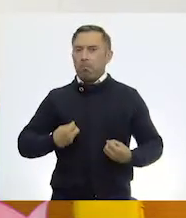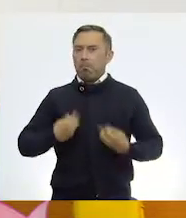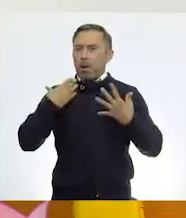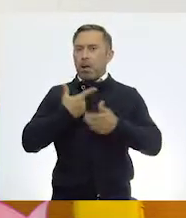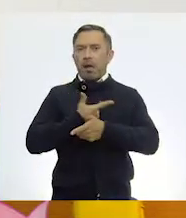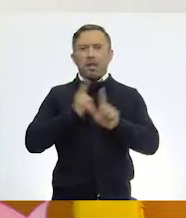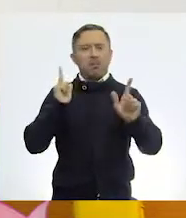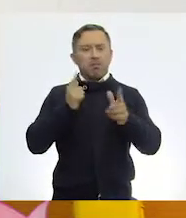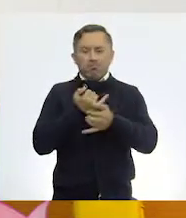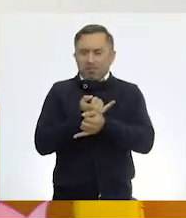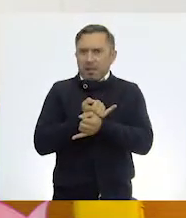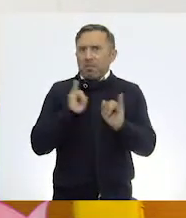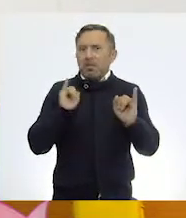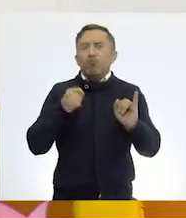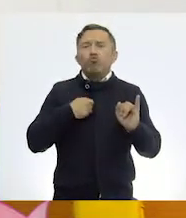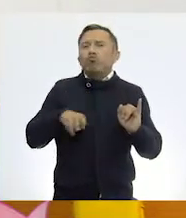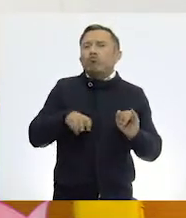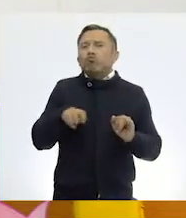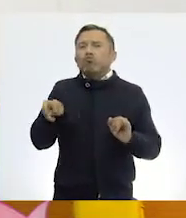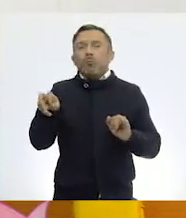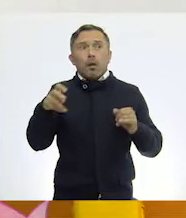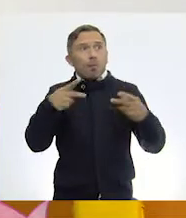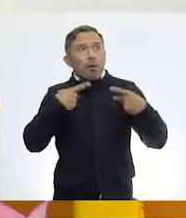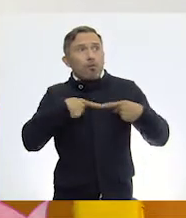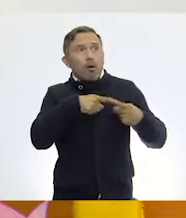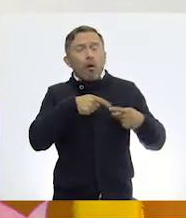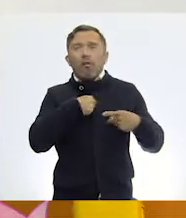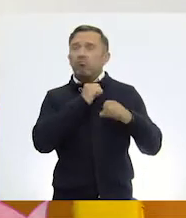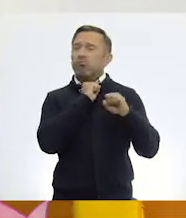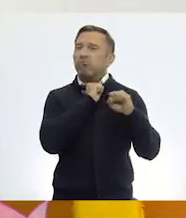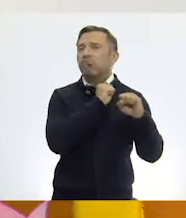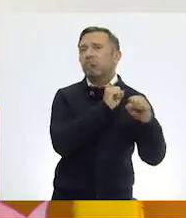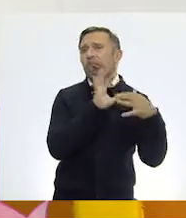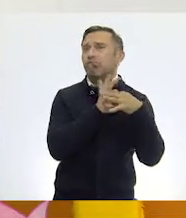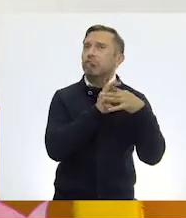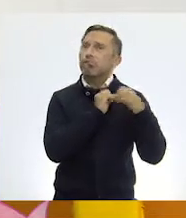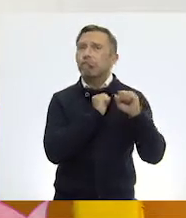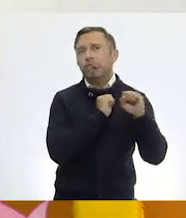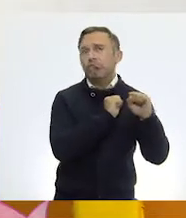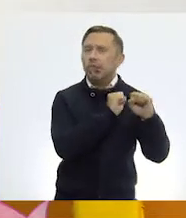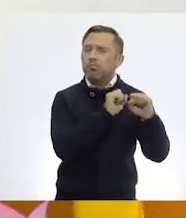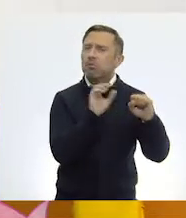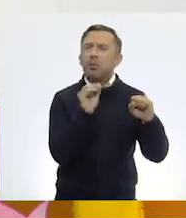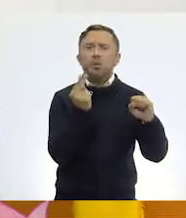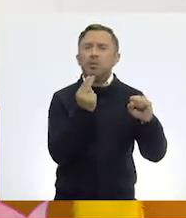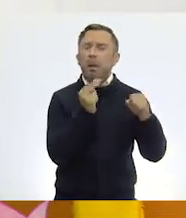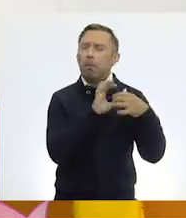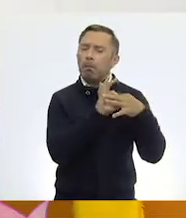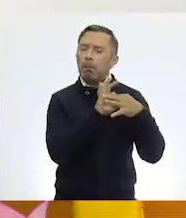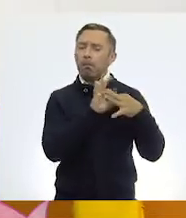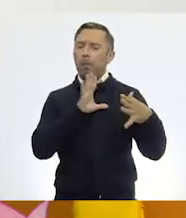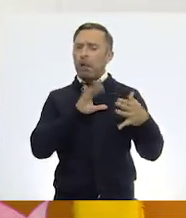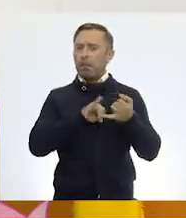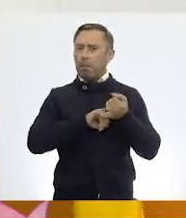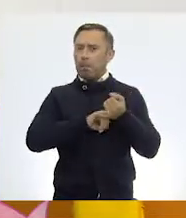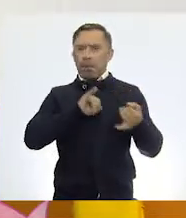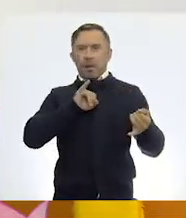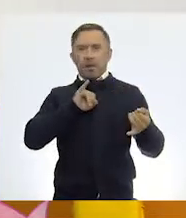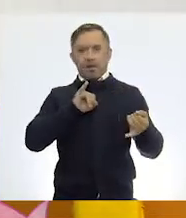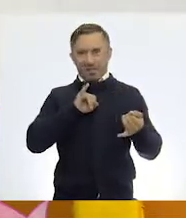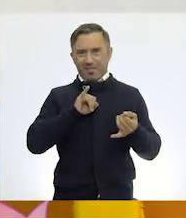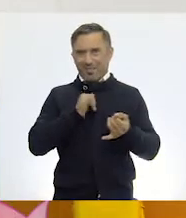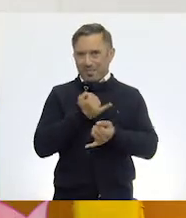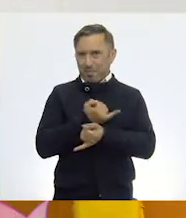busca su resguardo y busca estar con animales de su especie. ¿Qué animales serán independientes? ¿Los animales